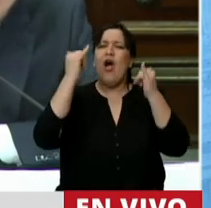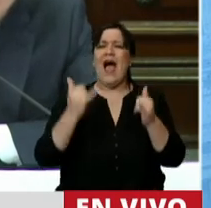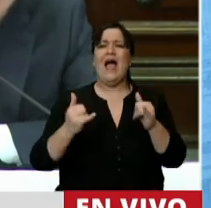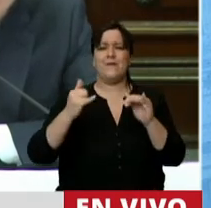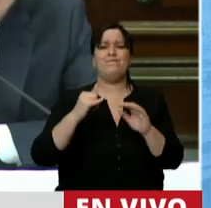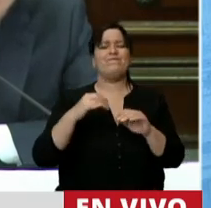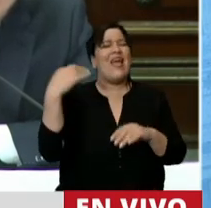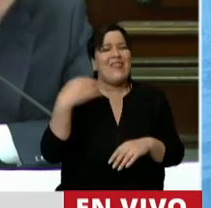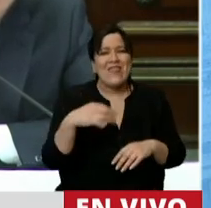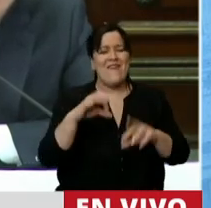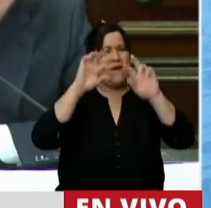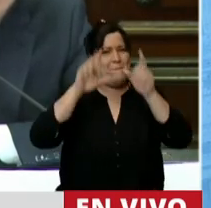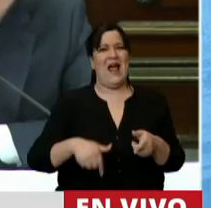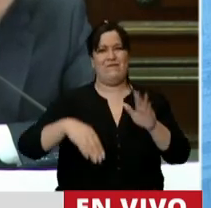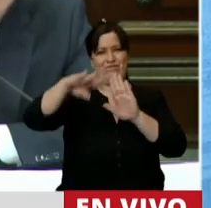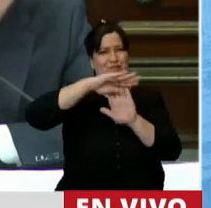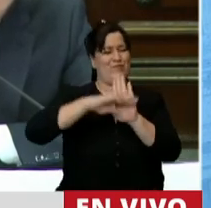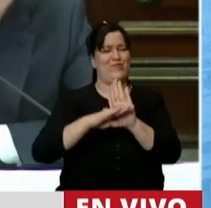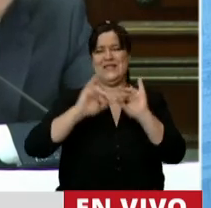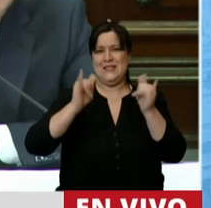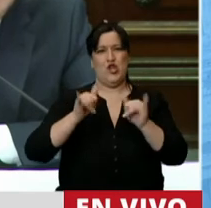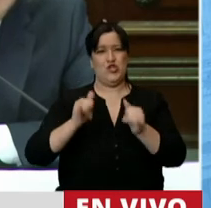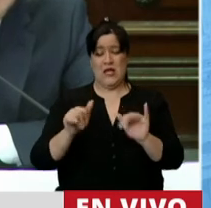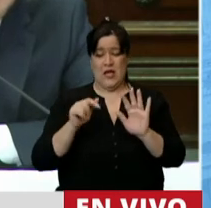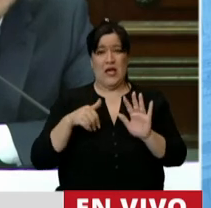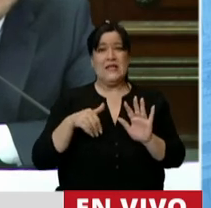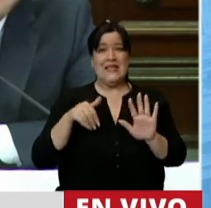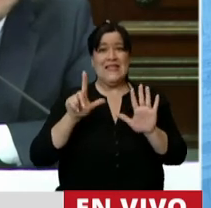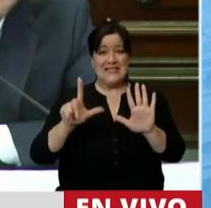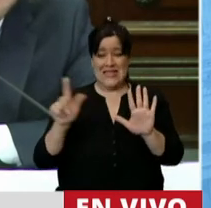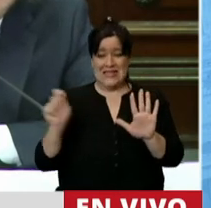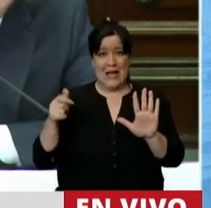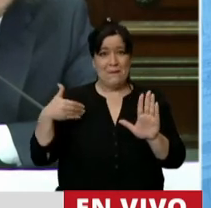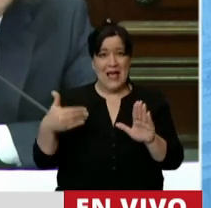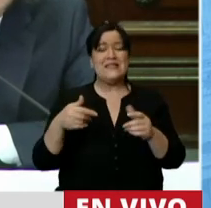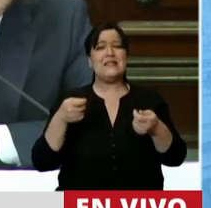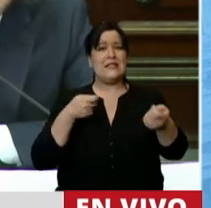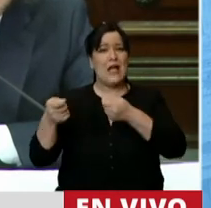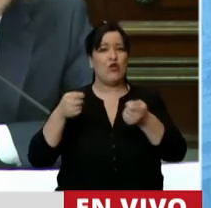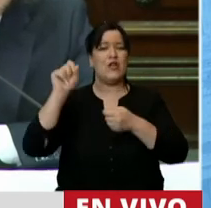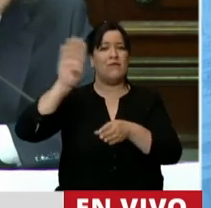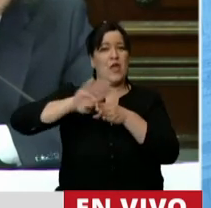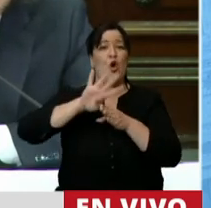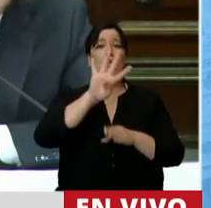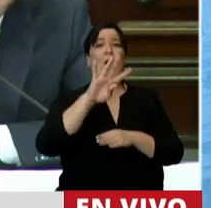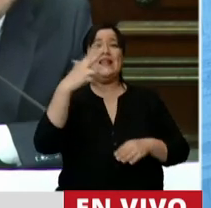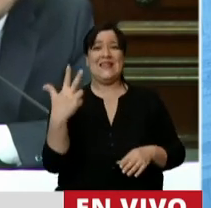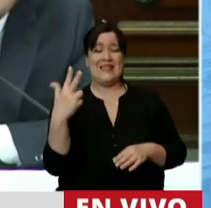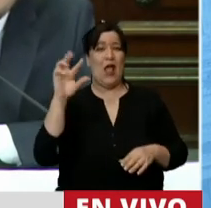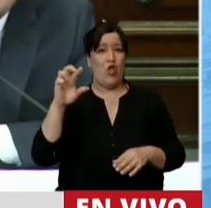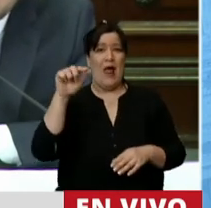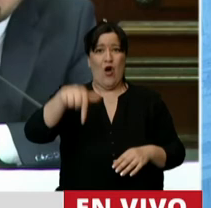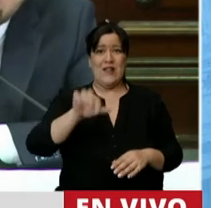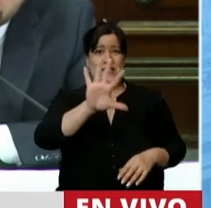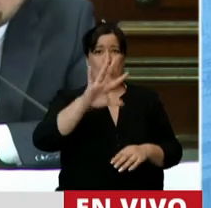Que hay que tener un plan. Estamos a siete meses de negociación de la deuda. Arrancamos en 43 dólares. Estamos en 53 y